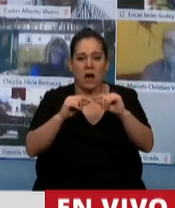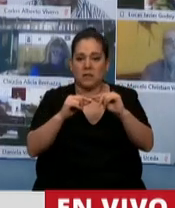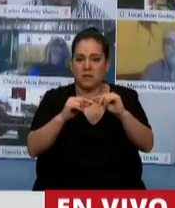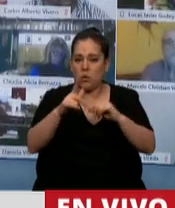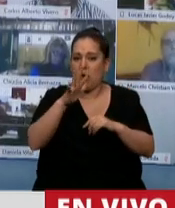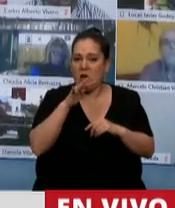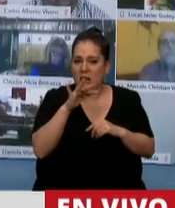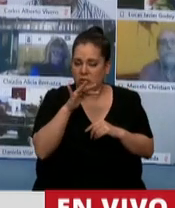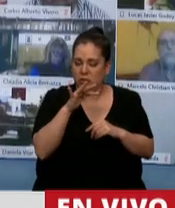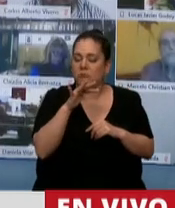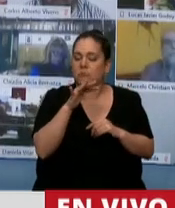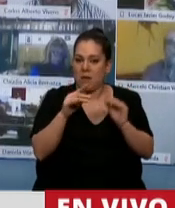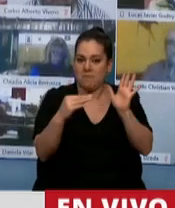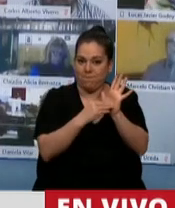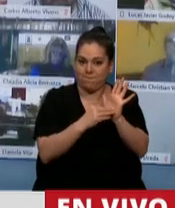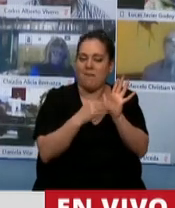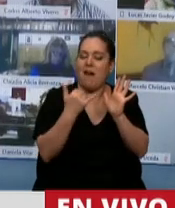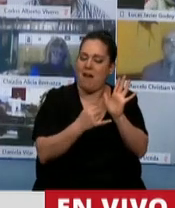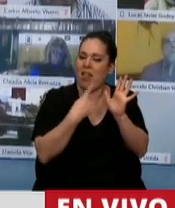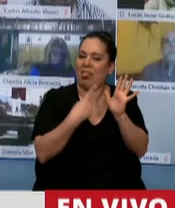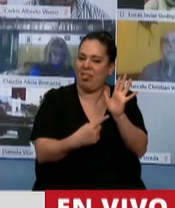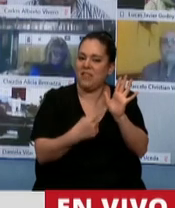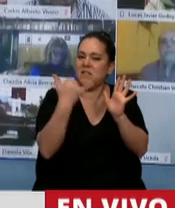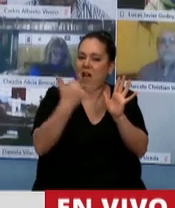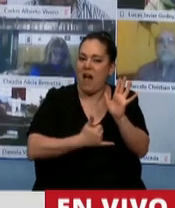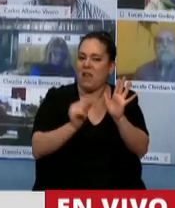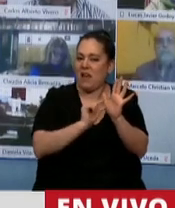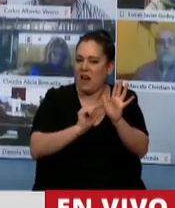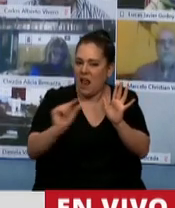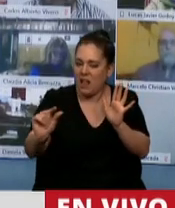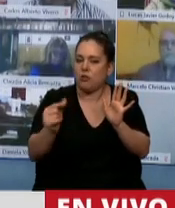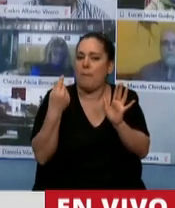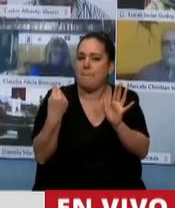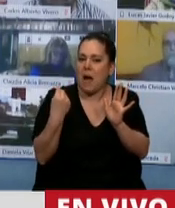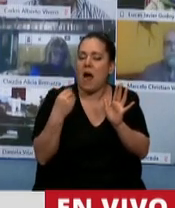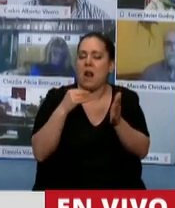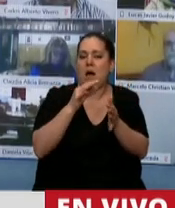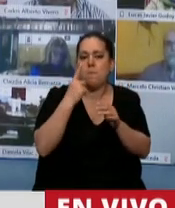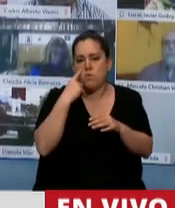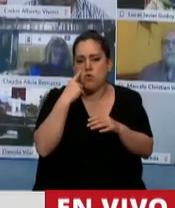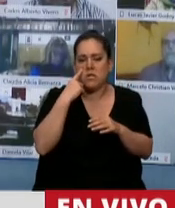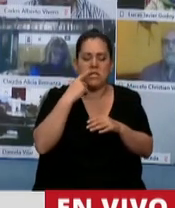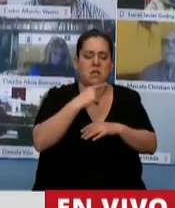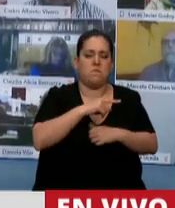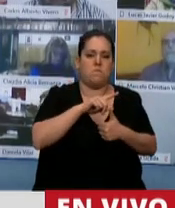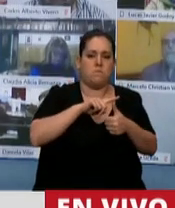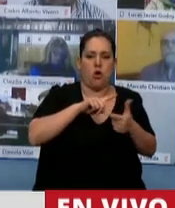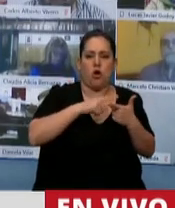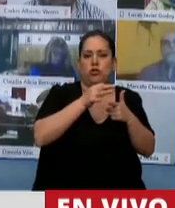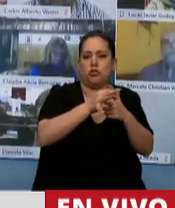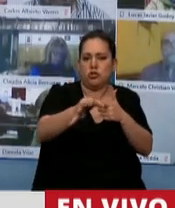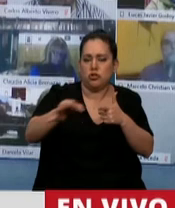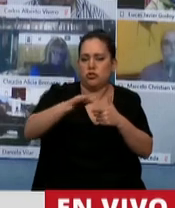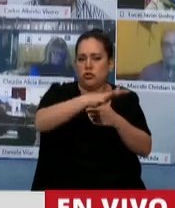14 de este proyecto se contemplen líneas de crédito para municipios, para comunas de zonas que